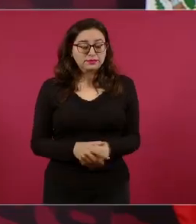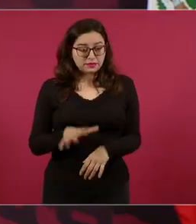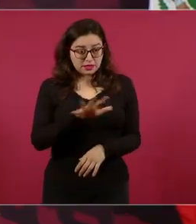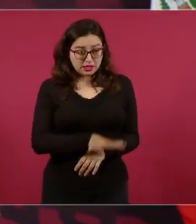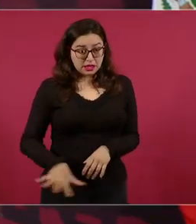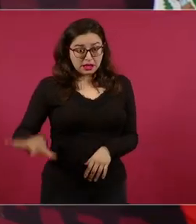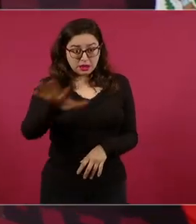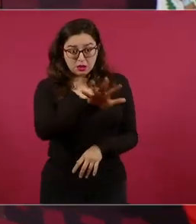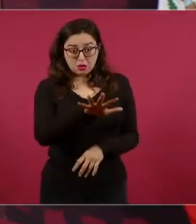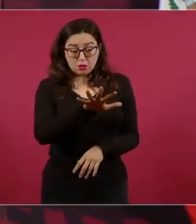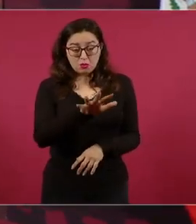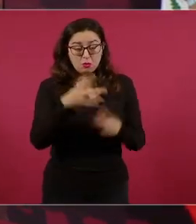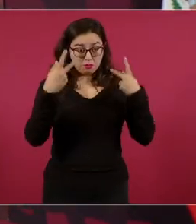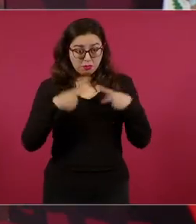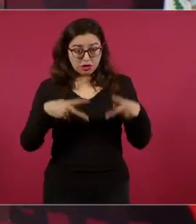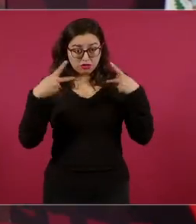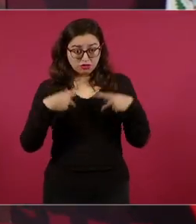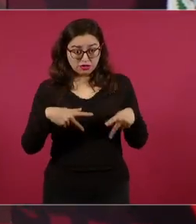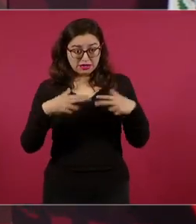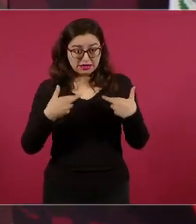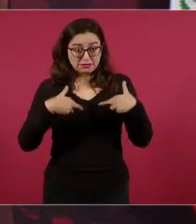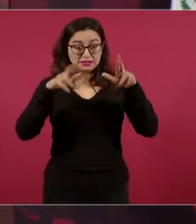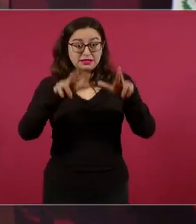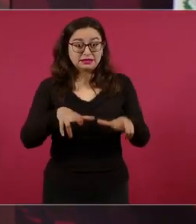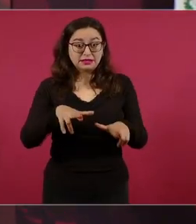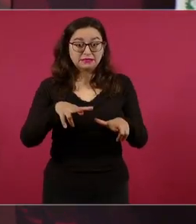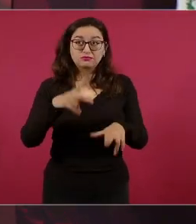la voz del pueblo es la voz de la historia.